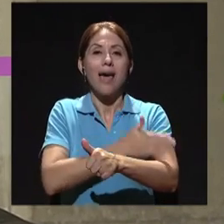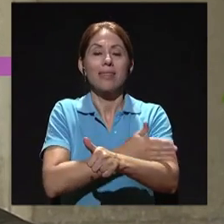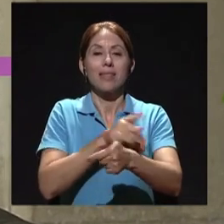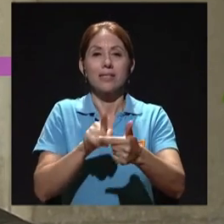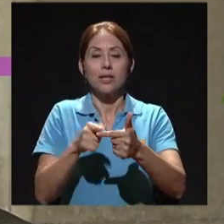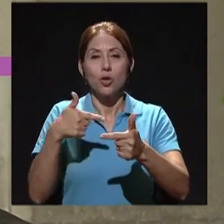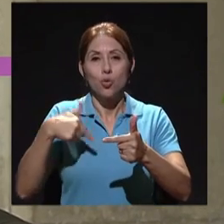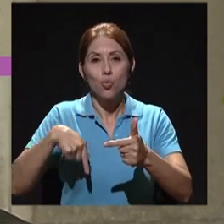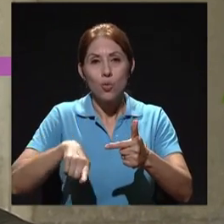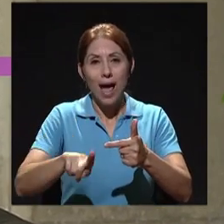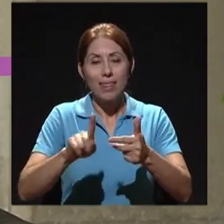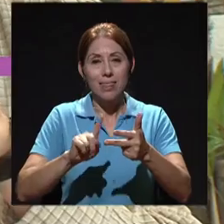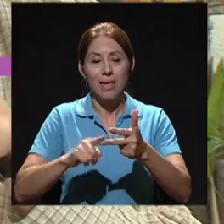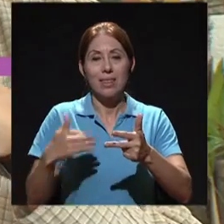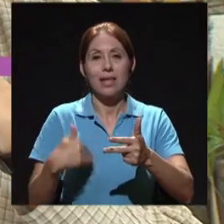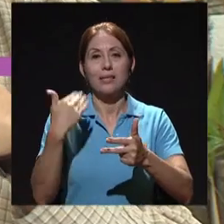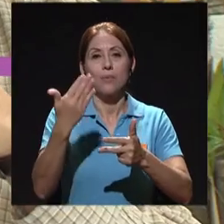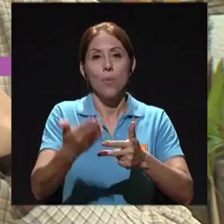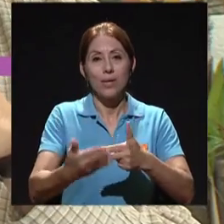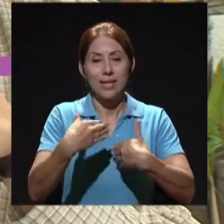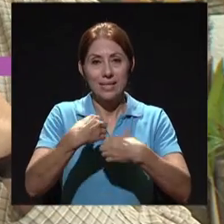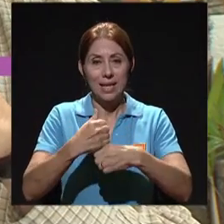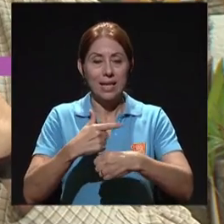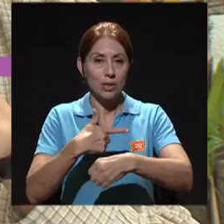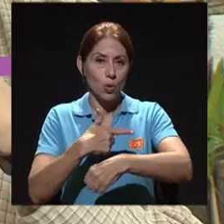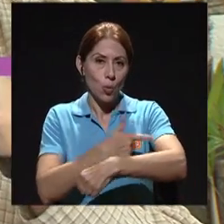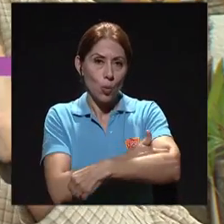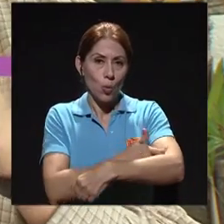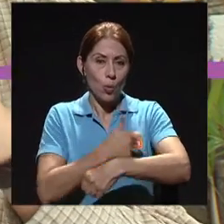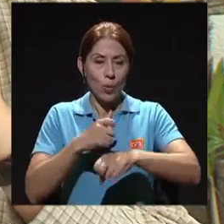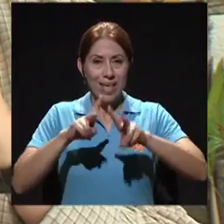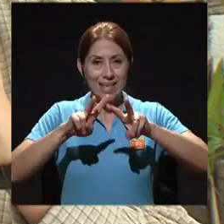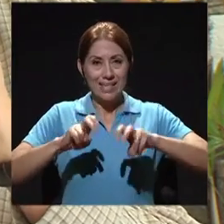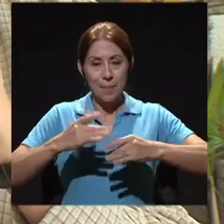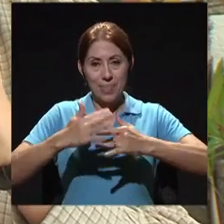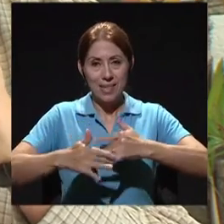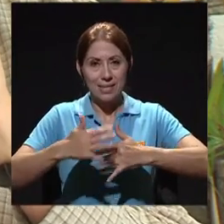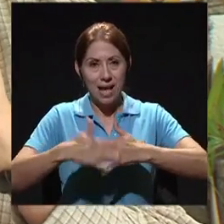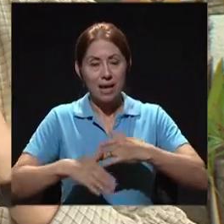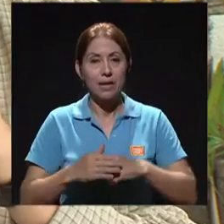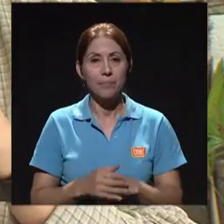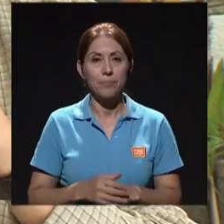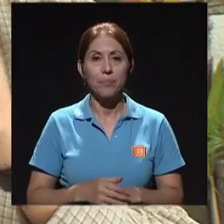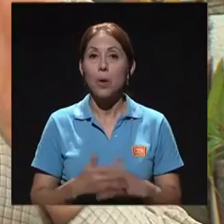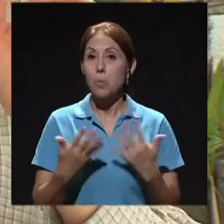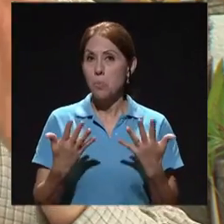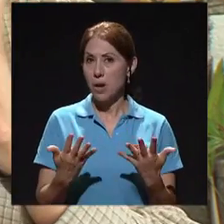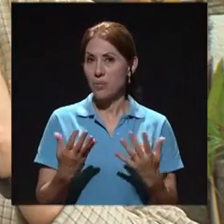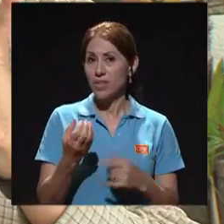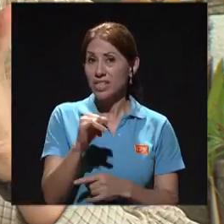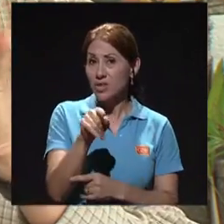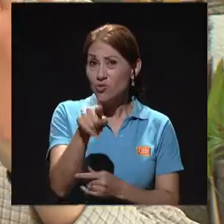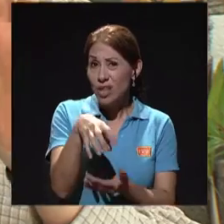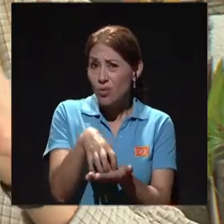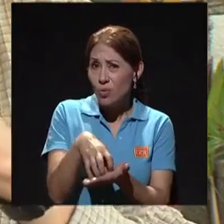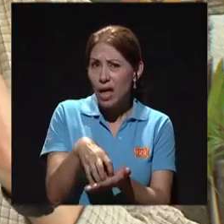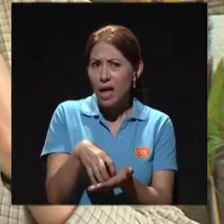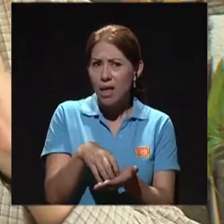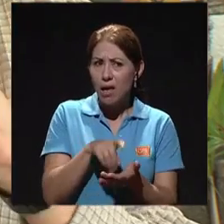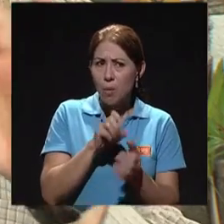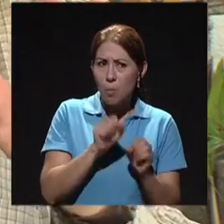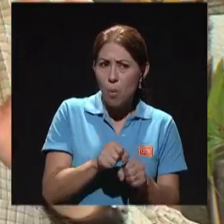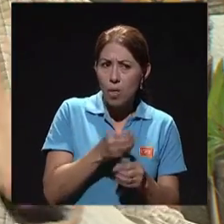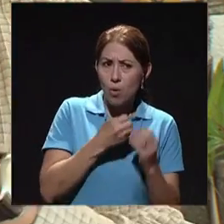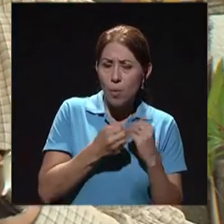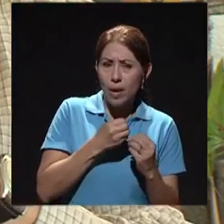toma del examen de sangre. Bueno, si tiene duda, digamos, de que si ocupa ayuna o no ocupa ayuna, lo mejor